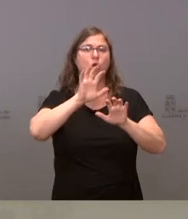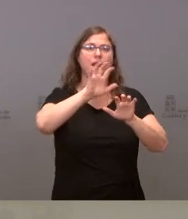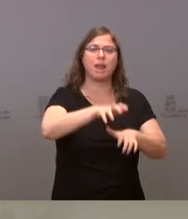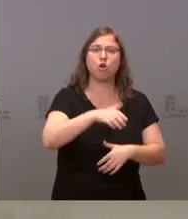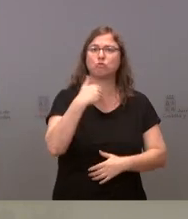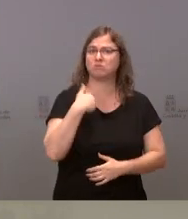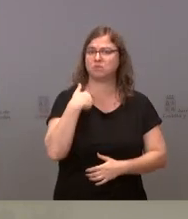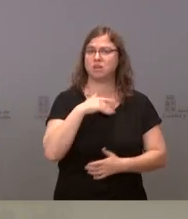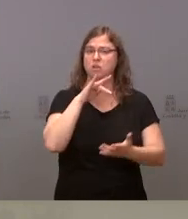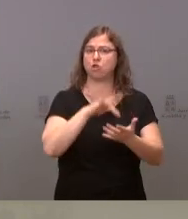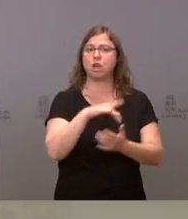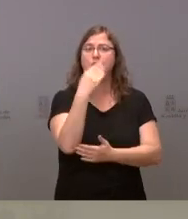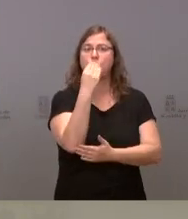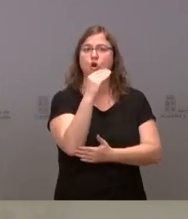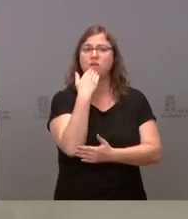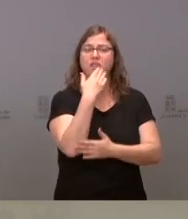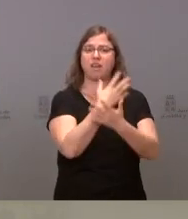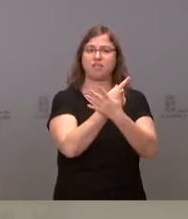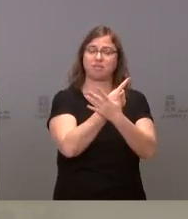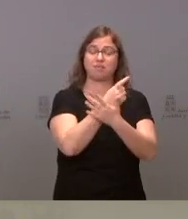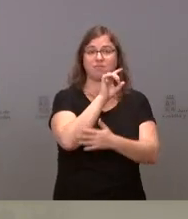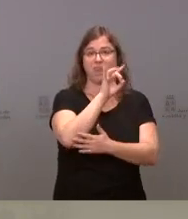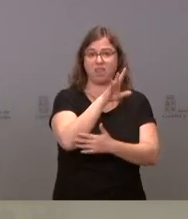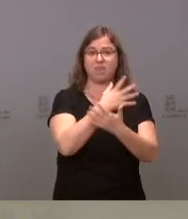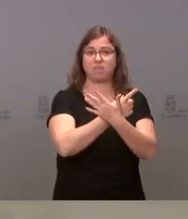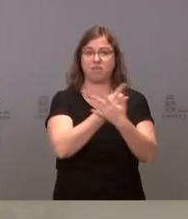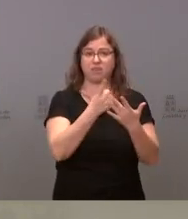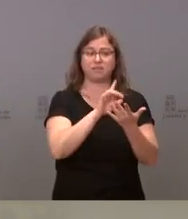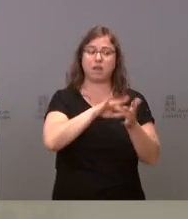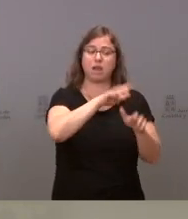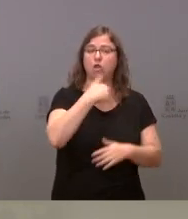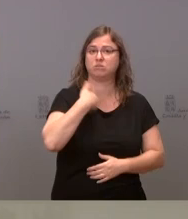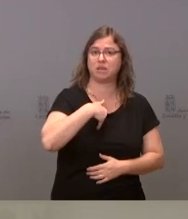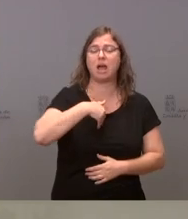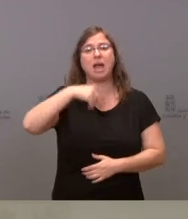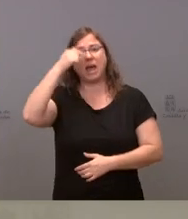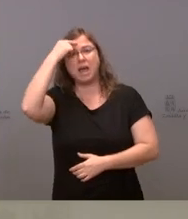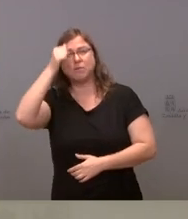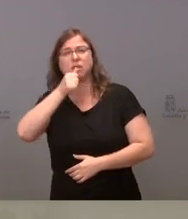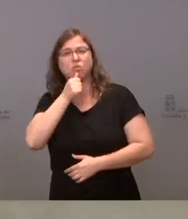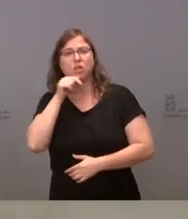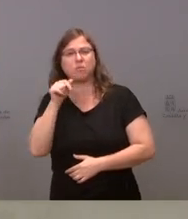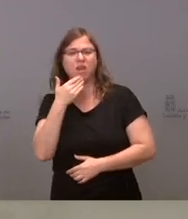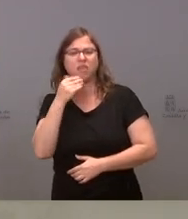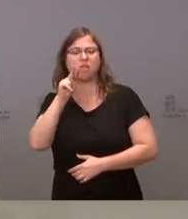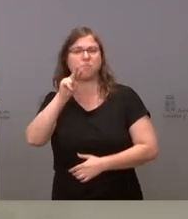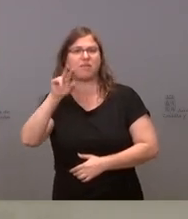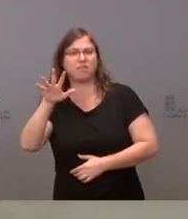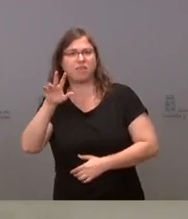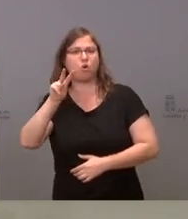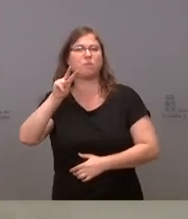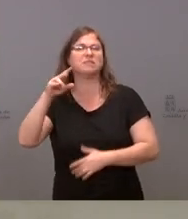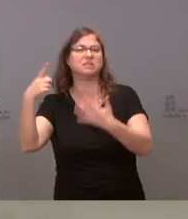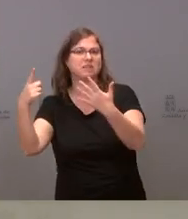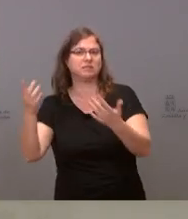vacunar a los jóvenes de 15 y 16 años, mientras que en otras provincias como Ávila todavía van por los de 25 años o 26.